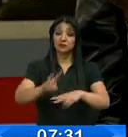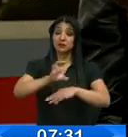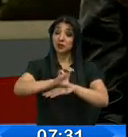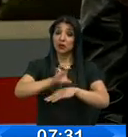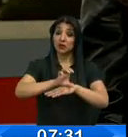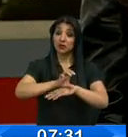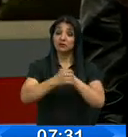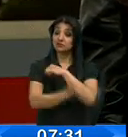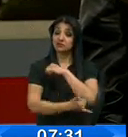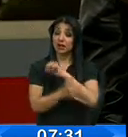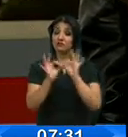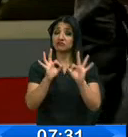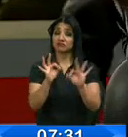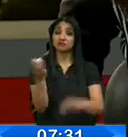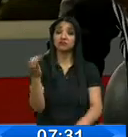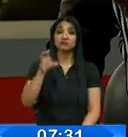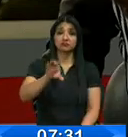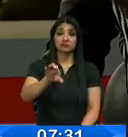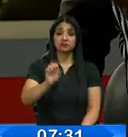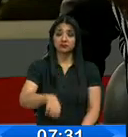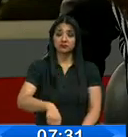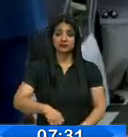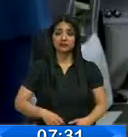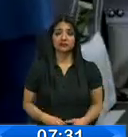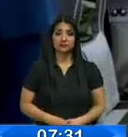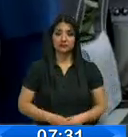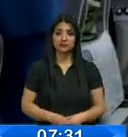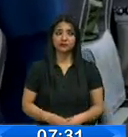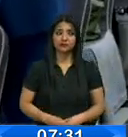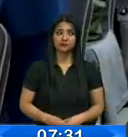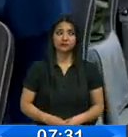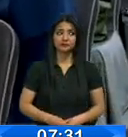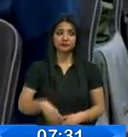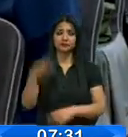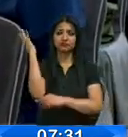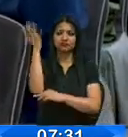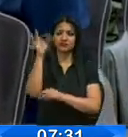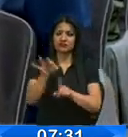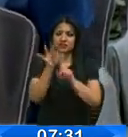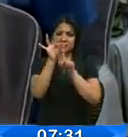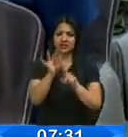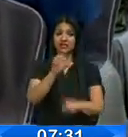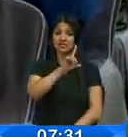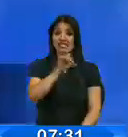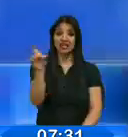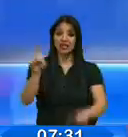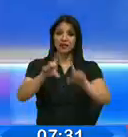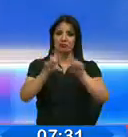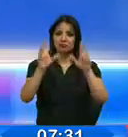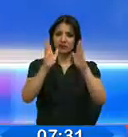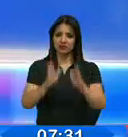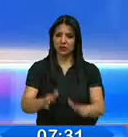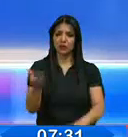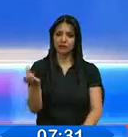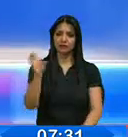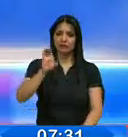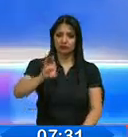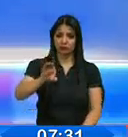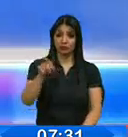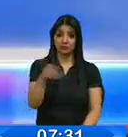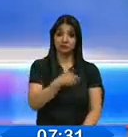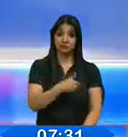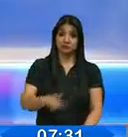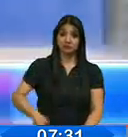como un país ideal para inversiones. En una conferencia magistral con más de 100 inversionistas, el presidente Lenín Moreno